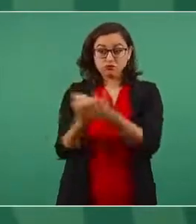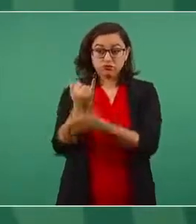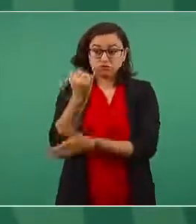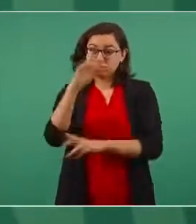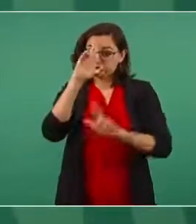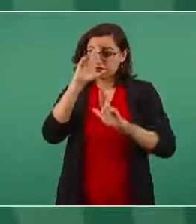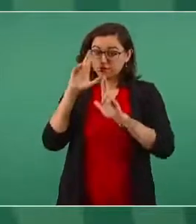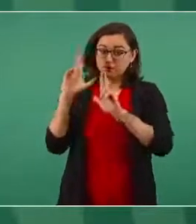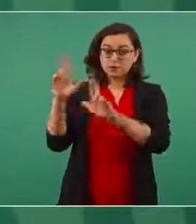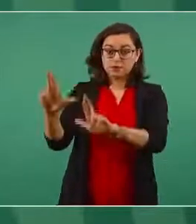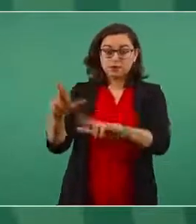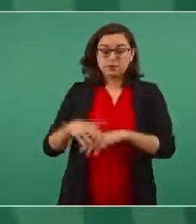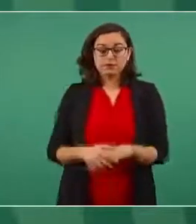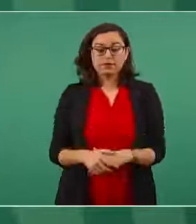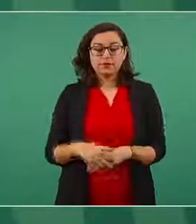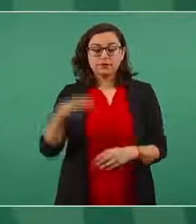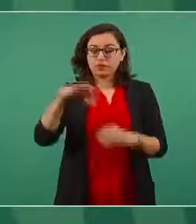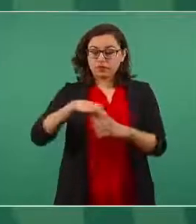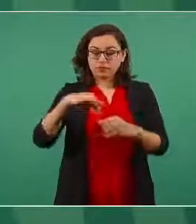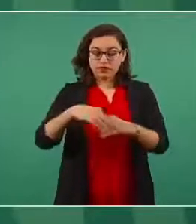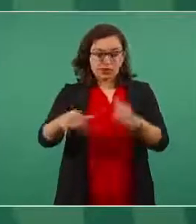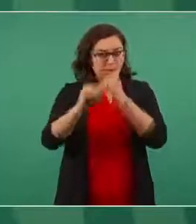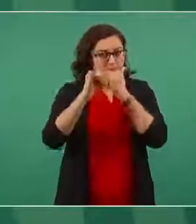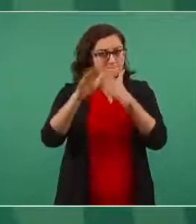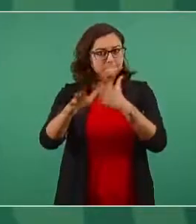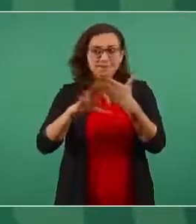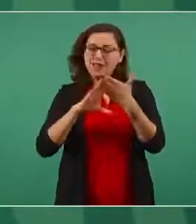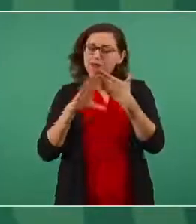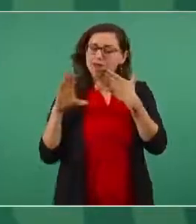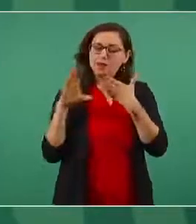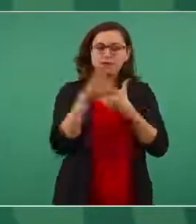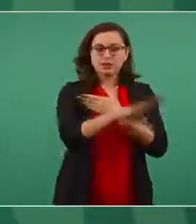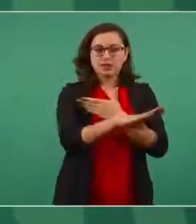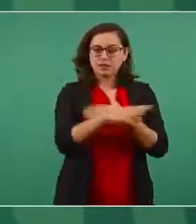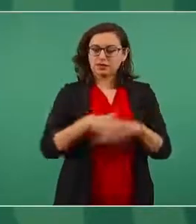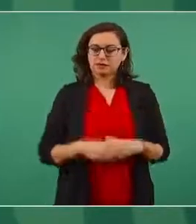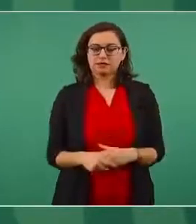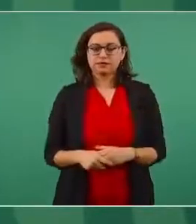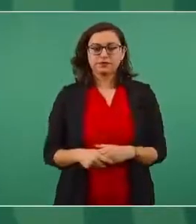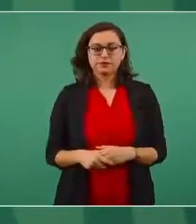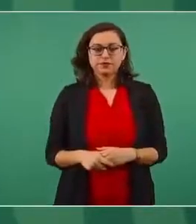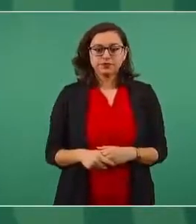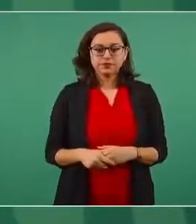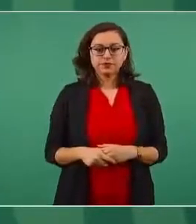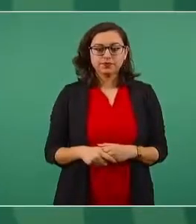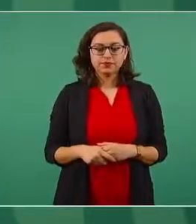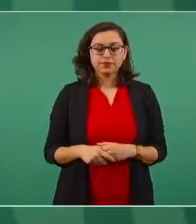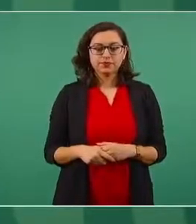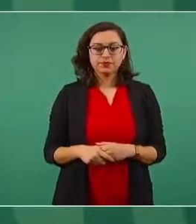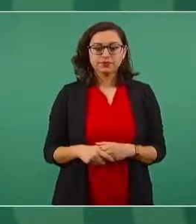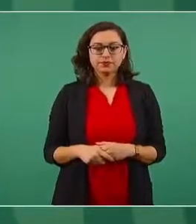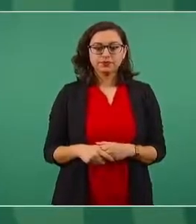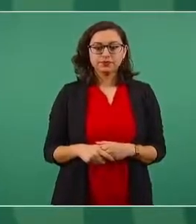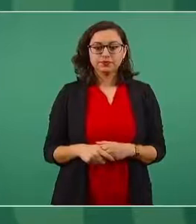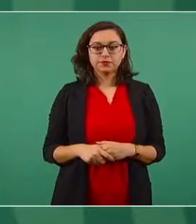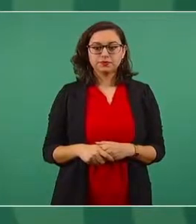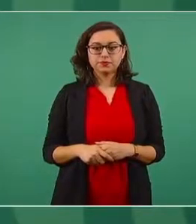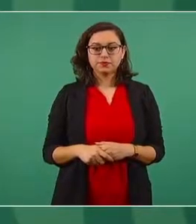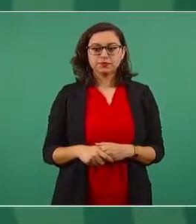que no haya fraude electoral, que no